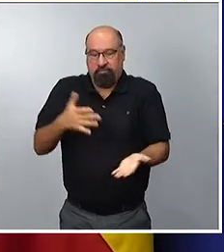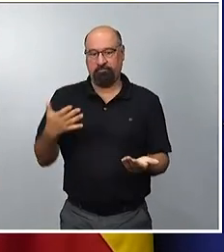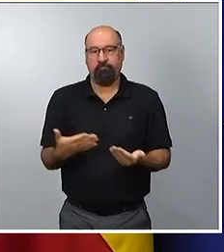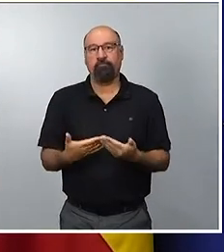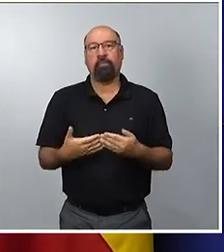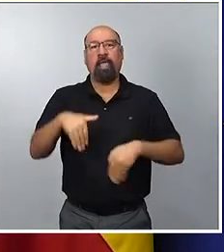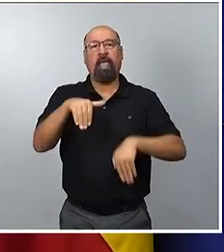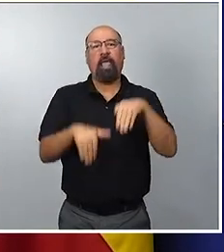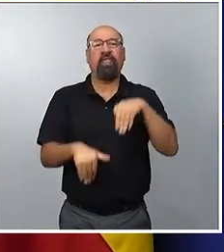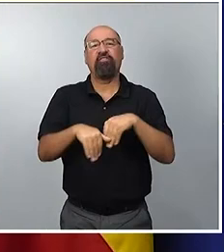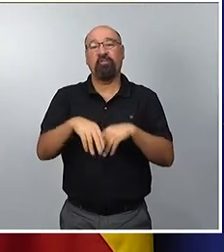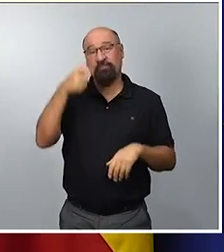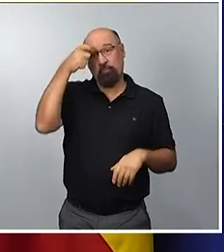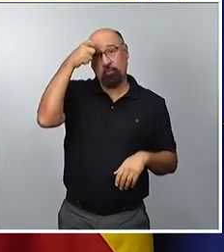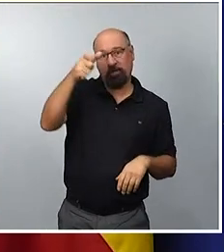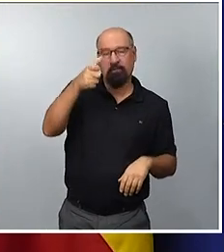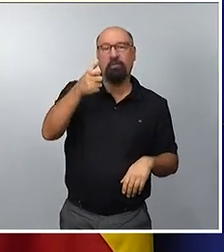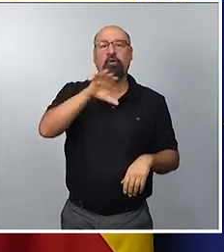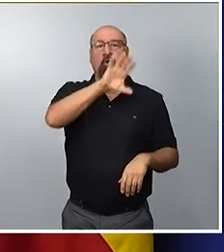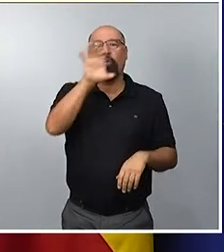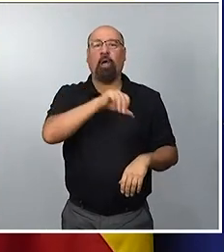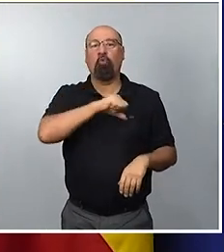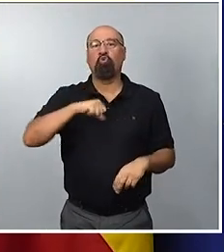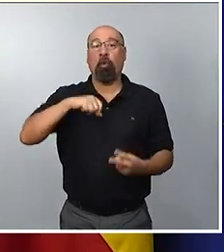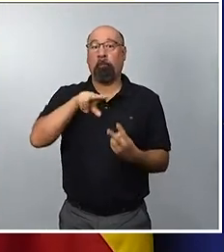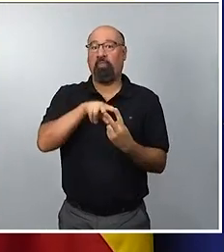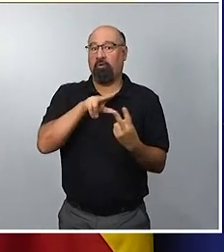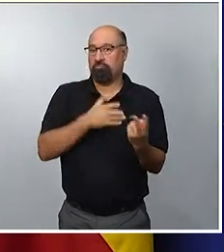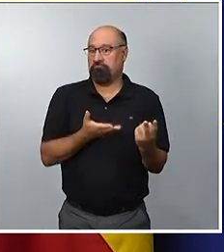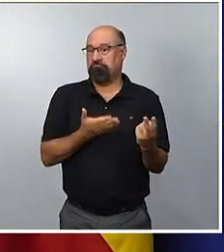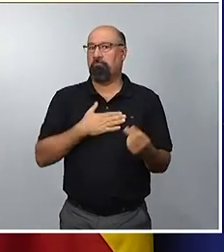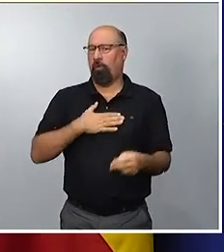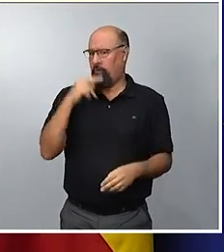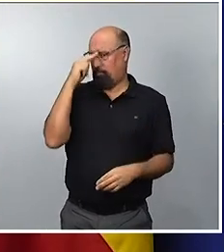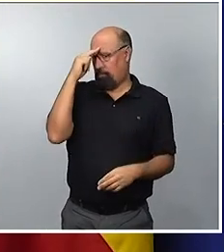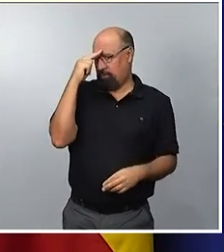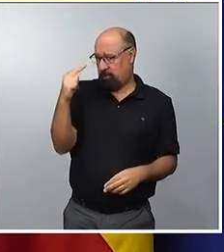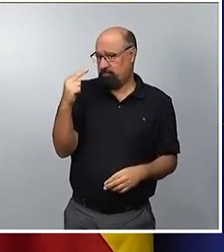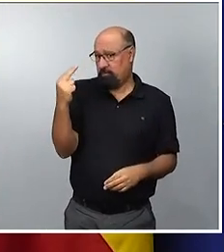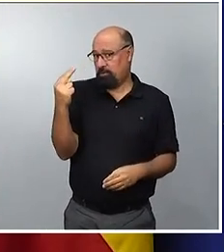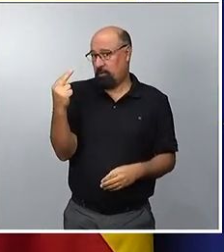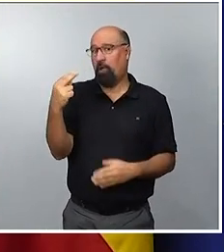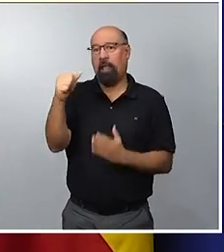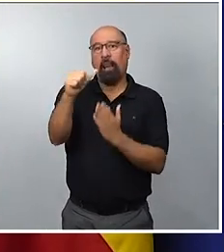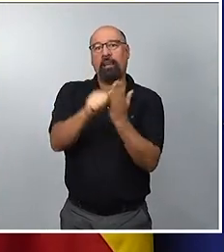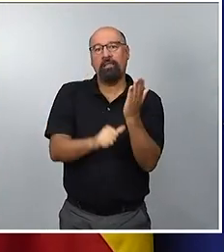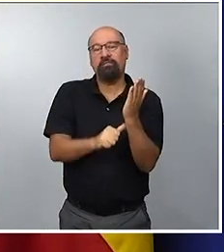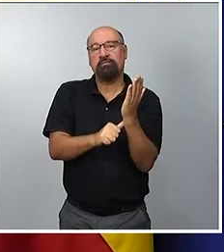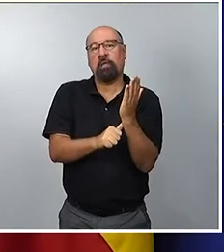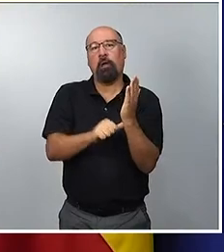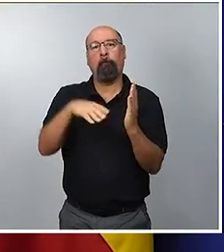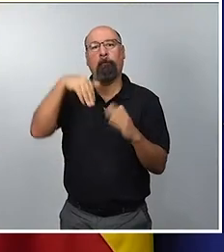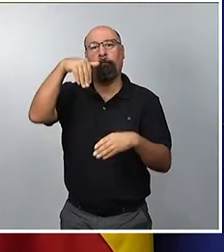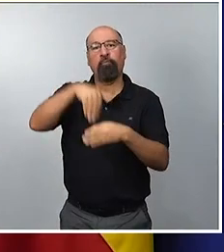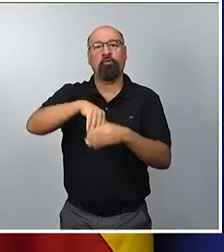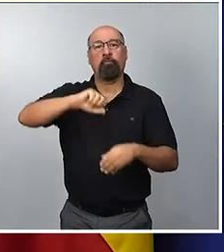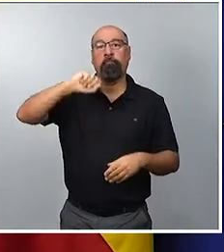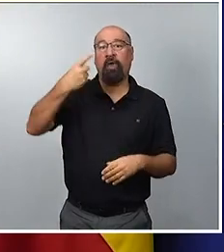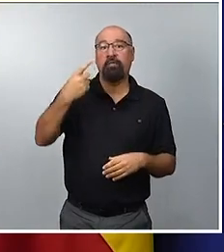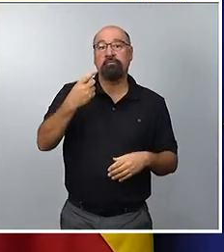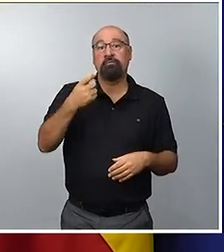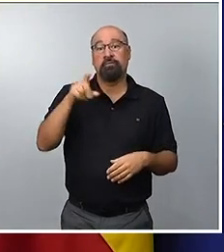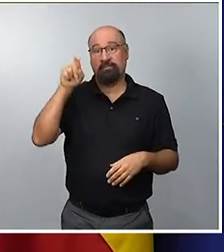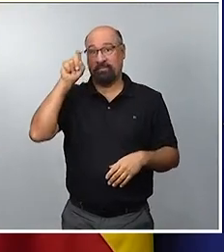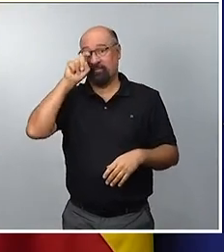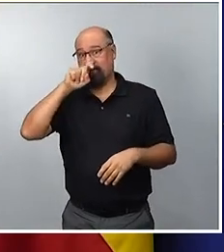elecciones municipales y autonómicas, donde, respetando muchísimo a la lista más votada, el señor Feijó dio instrucción